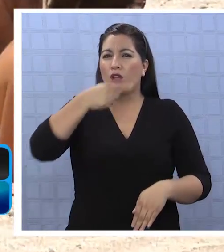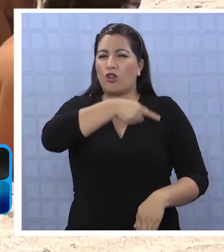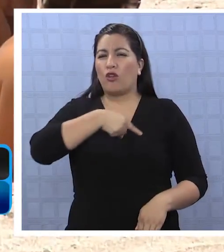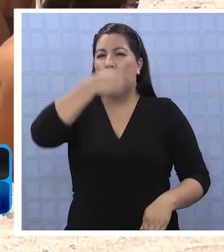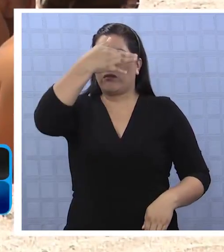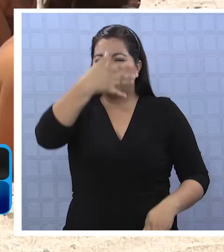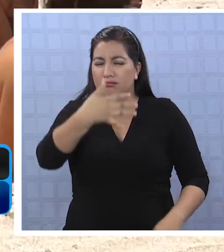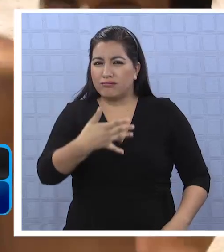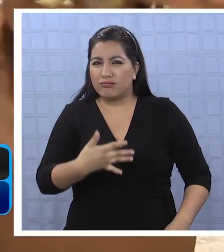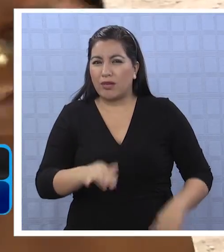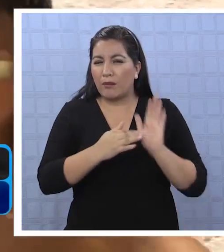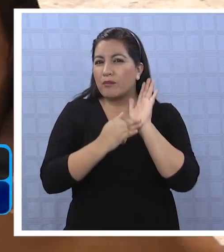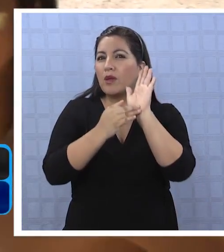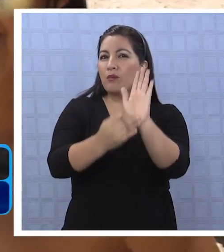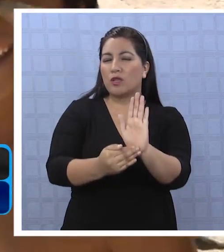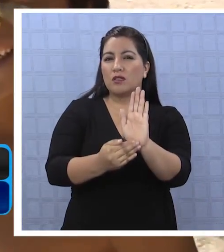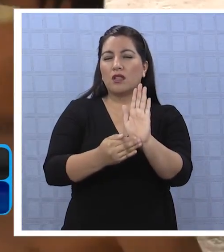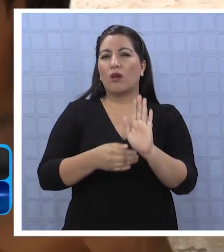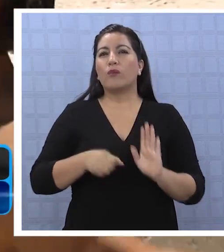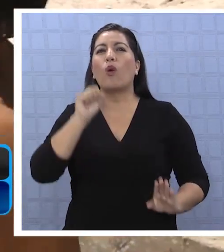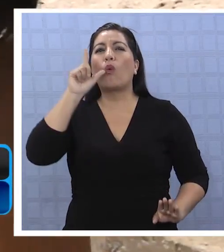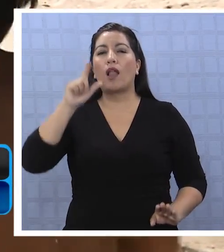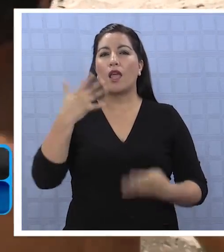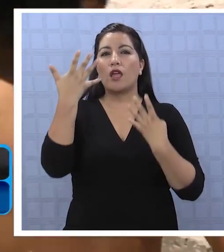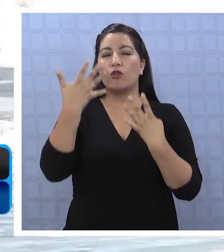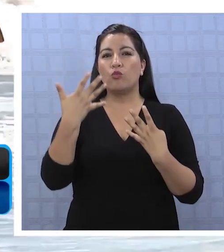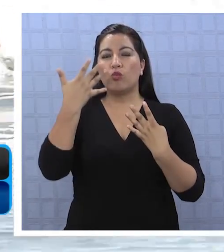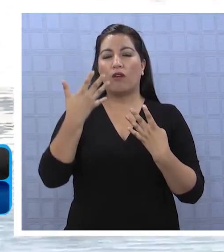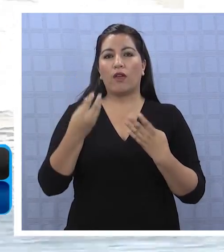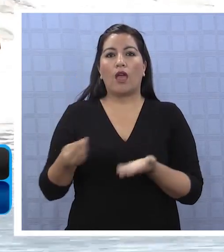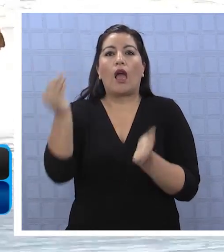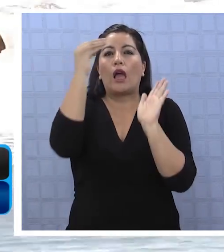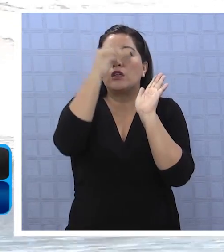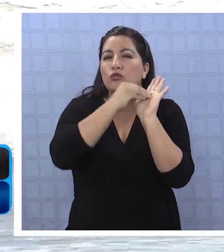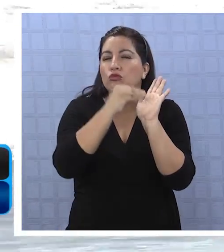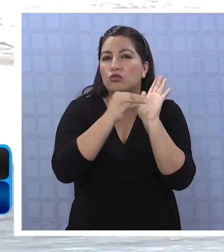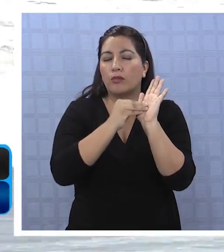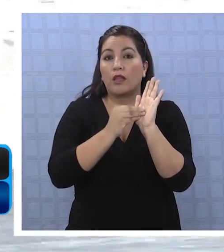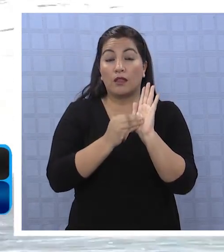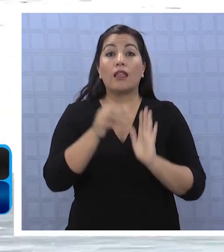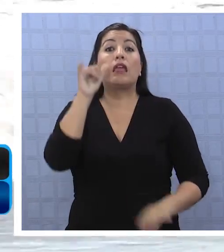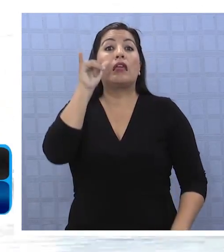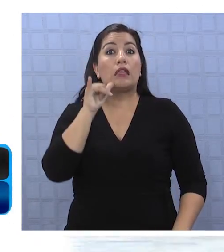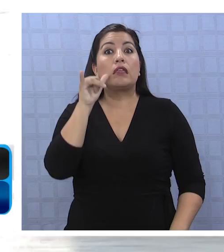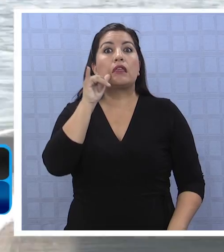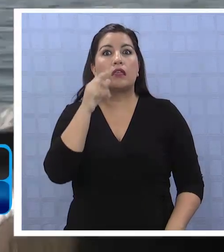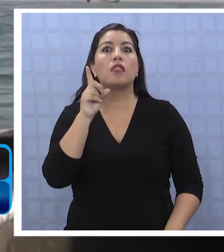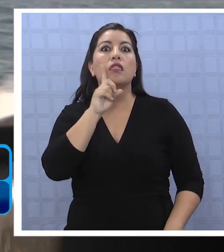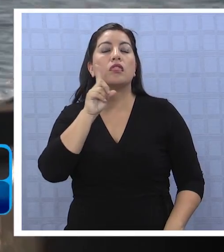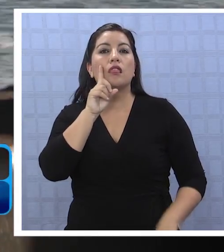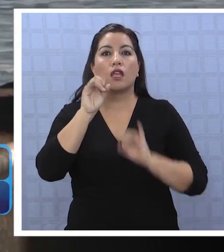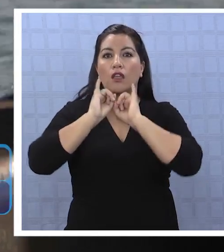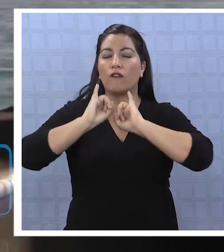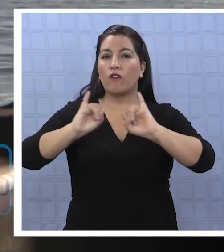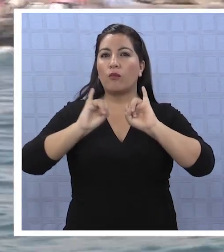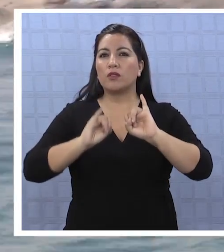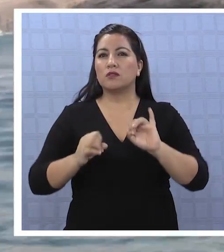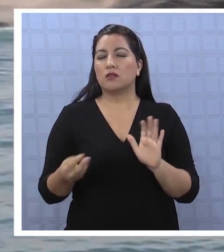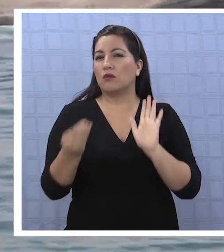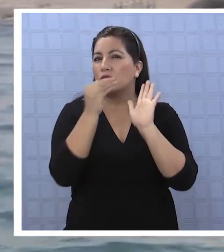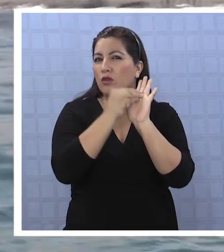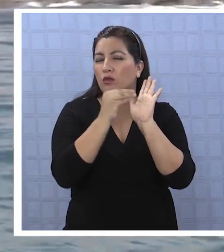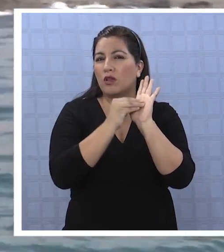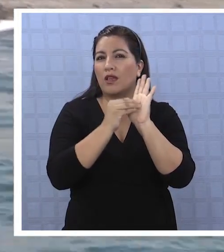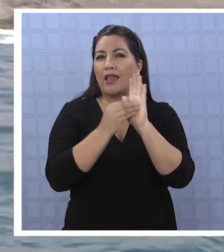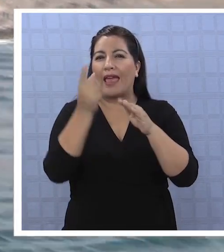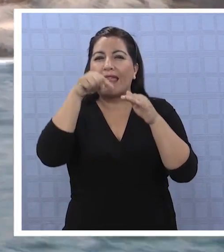20 playas en esta situación, de las cuales 9 se agregaron recientemente, y donde Iquique aparece en el informe con un sector al interior del Club